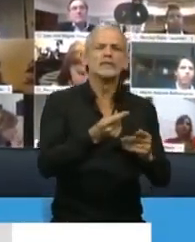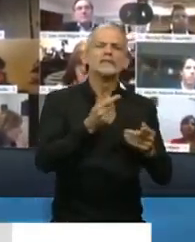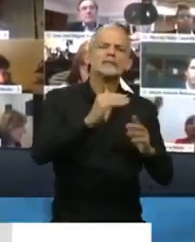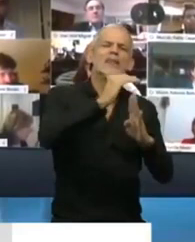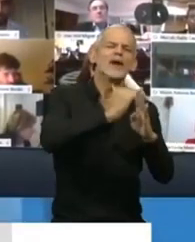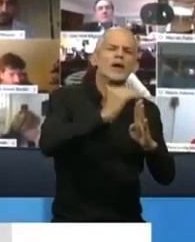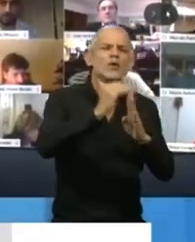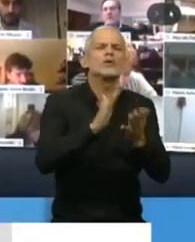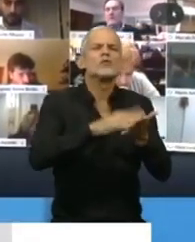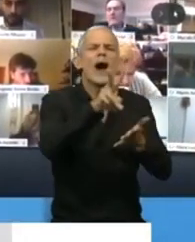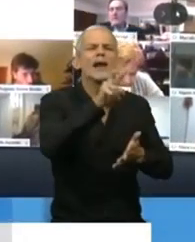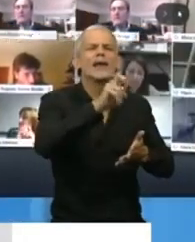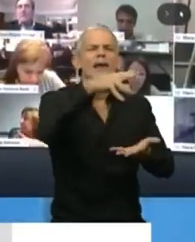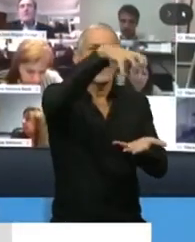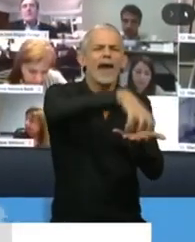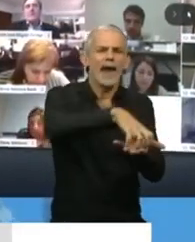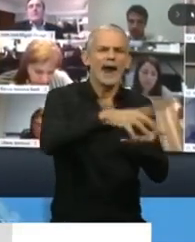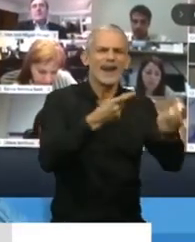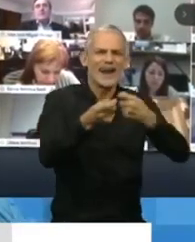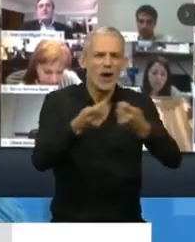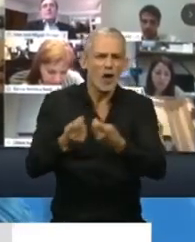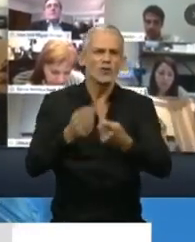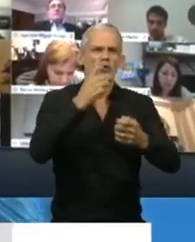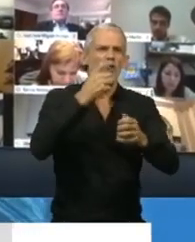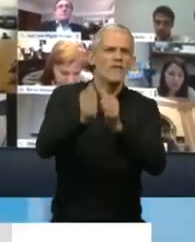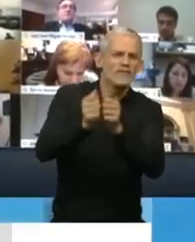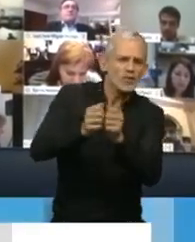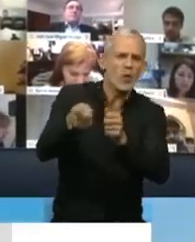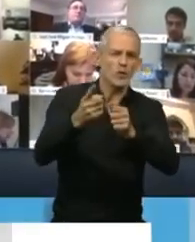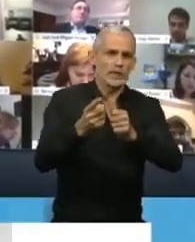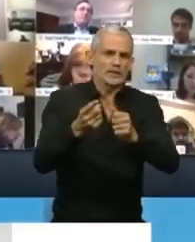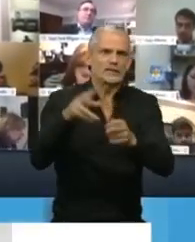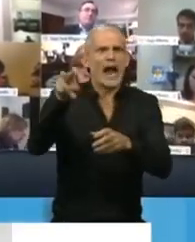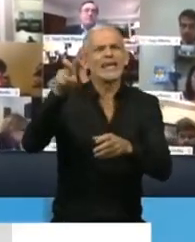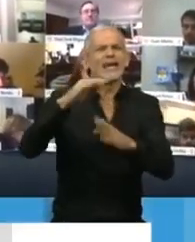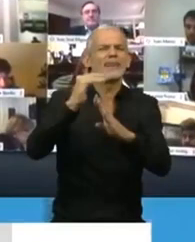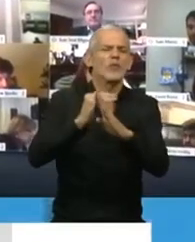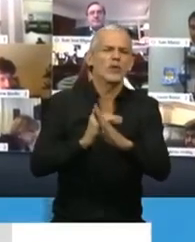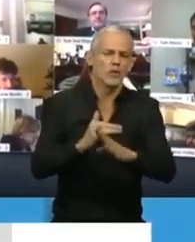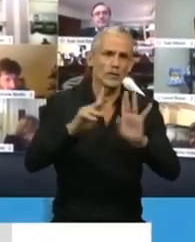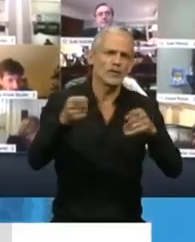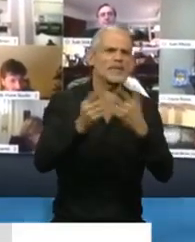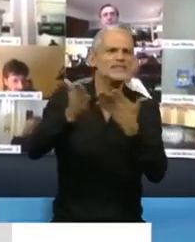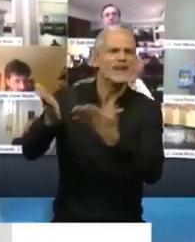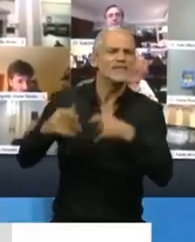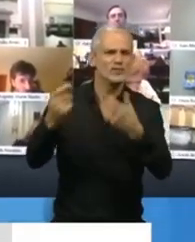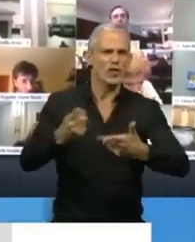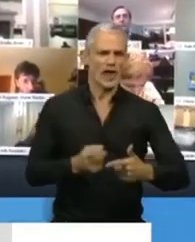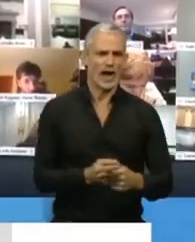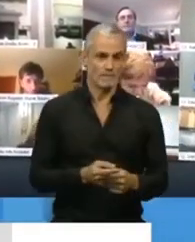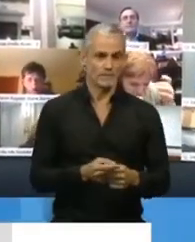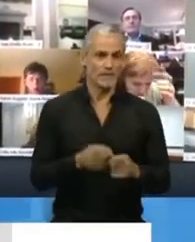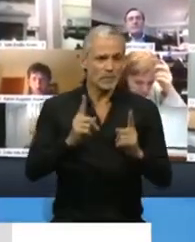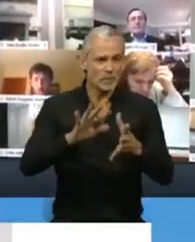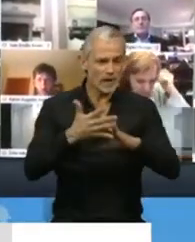de las locaciones, sobre todo en el sector comercial, en el industrial, y además también, Presidente, las prestaciones de servicio. También, de la misma